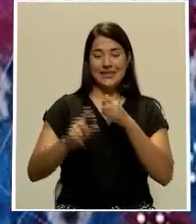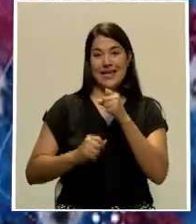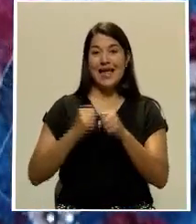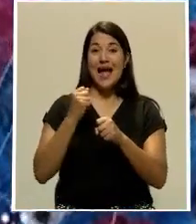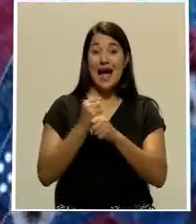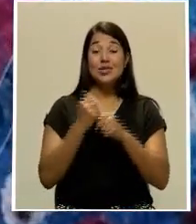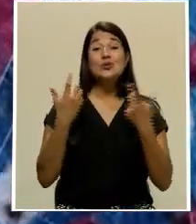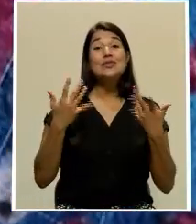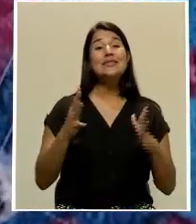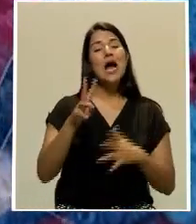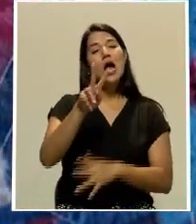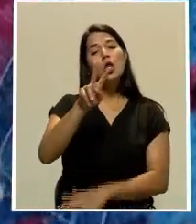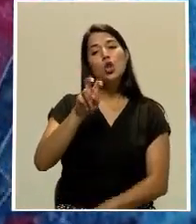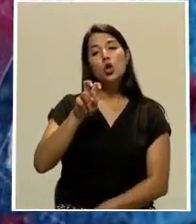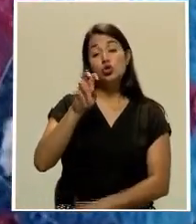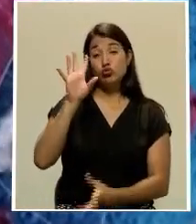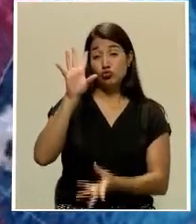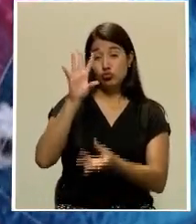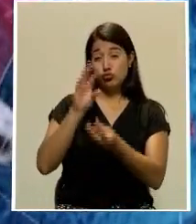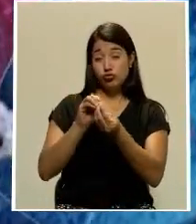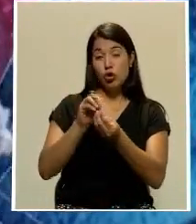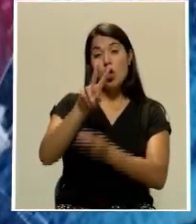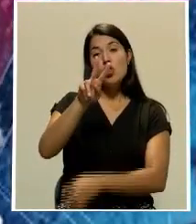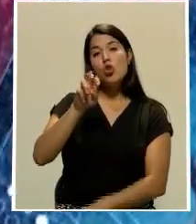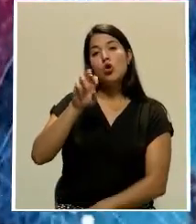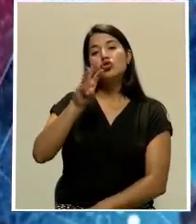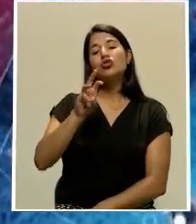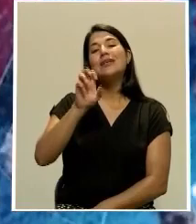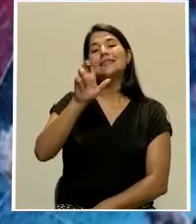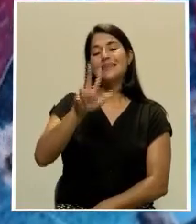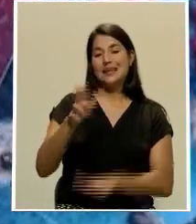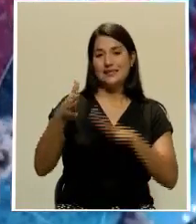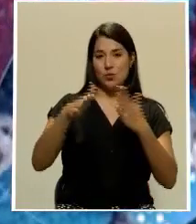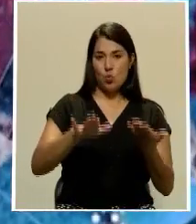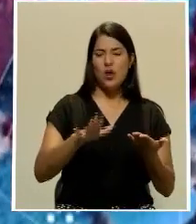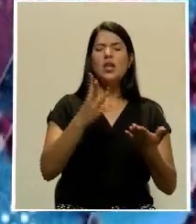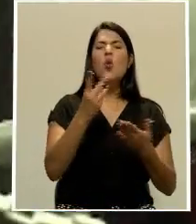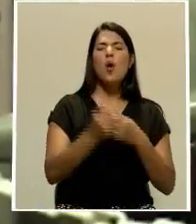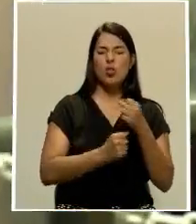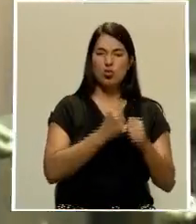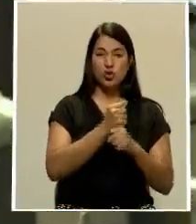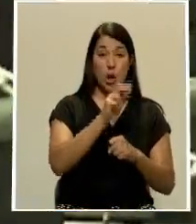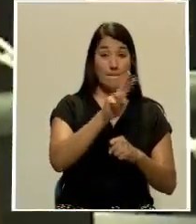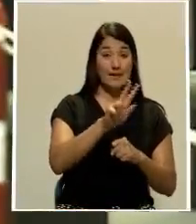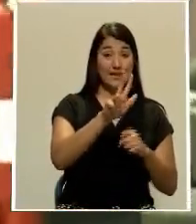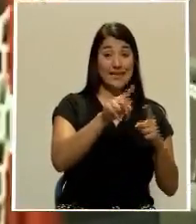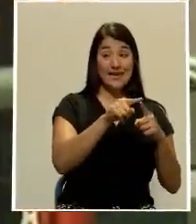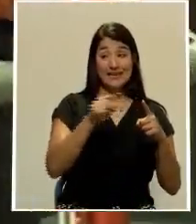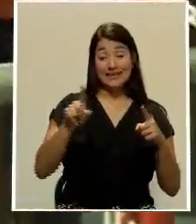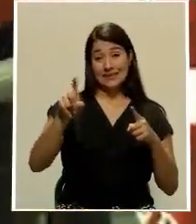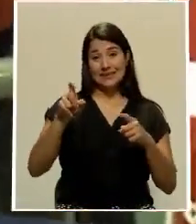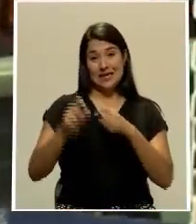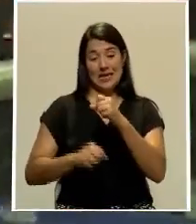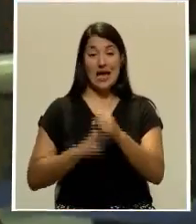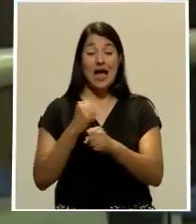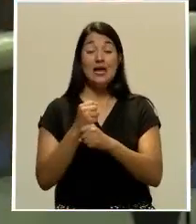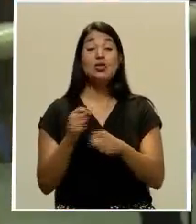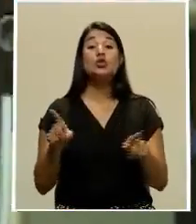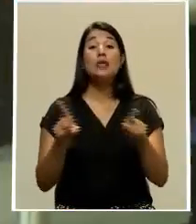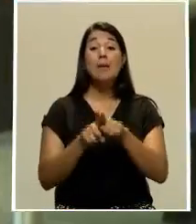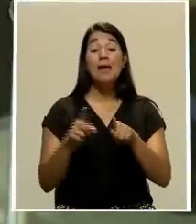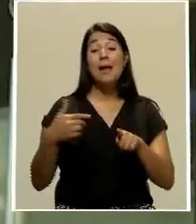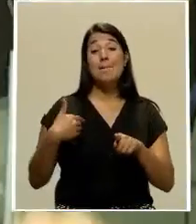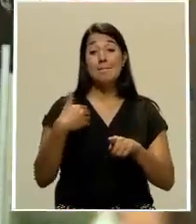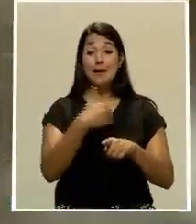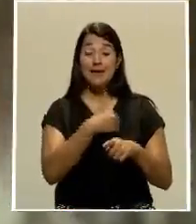se contabilizan 263 muertes con un rango de edad de 23 a 100 años. El Ministro de Salud además indicó que por el